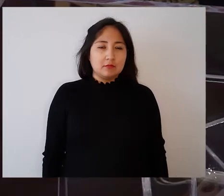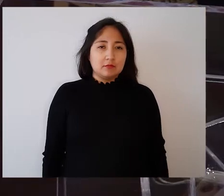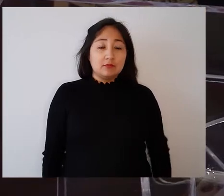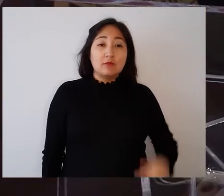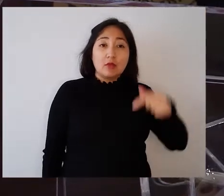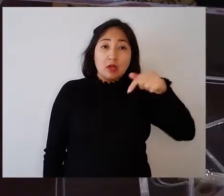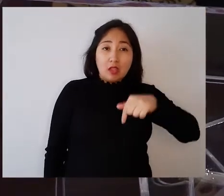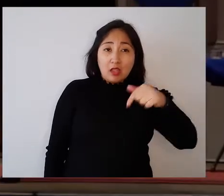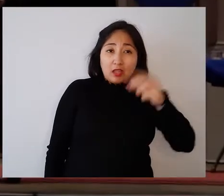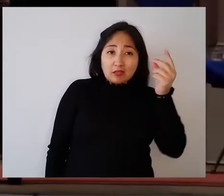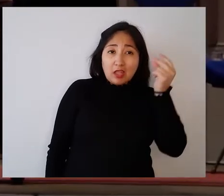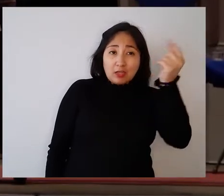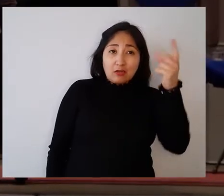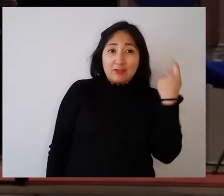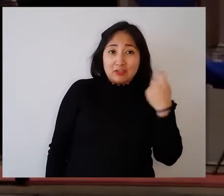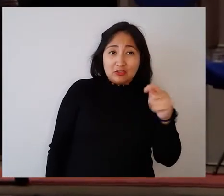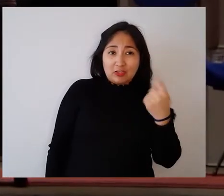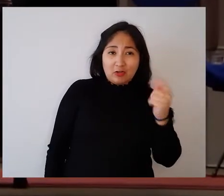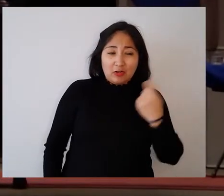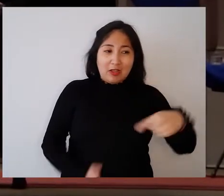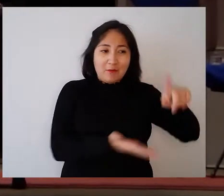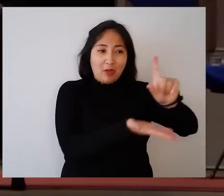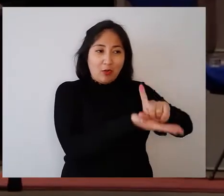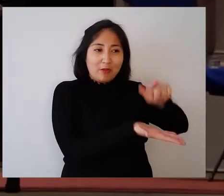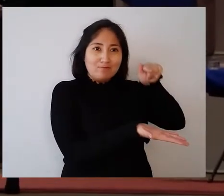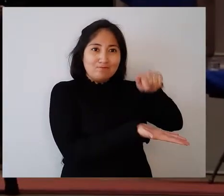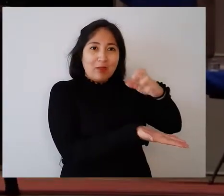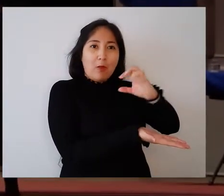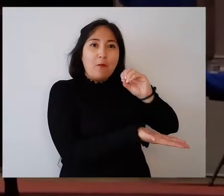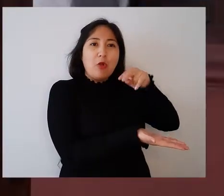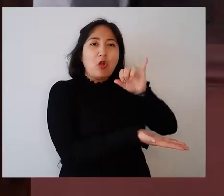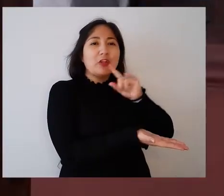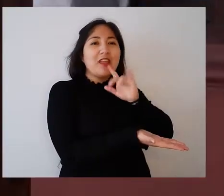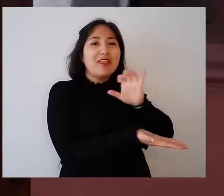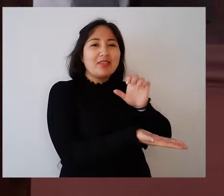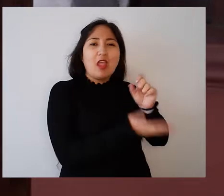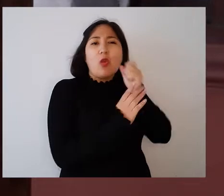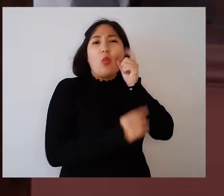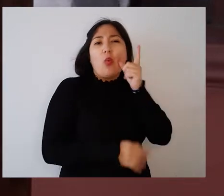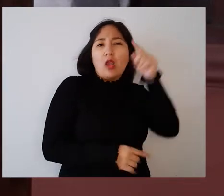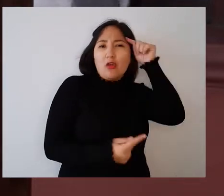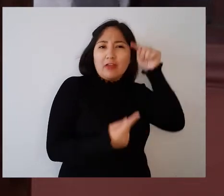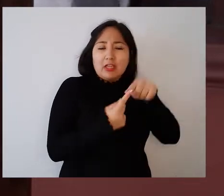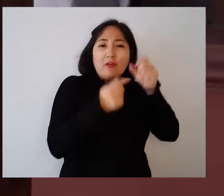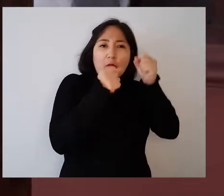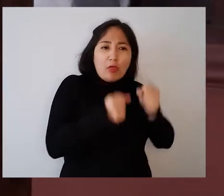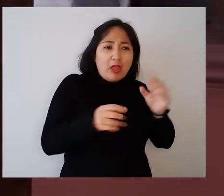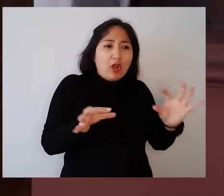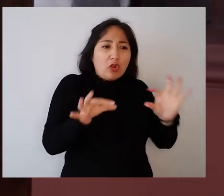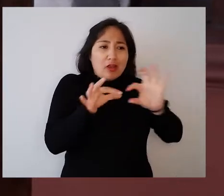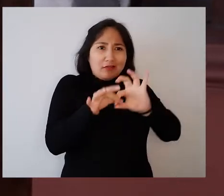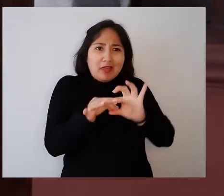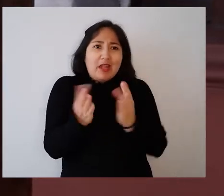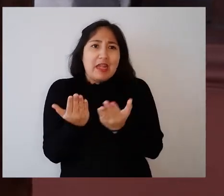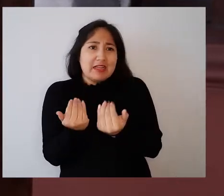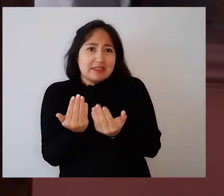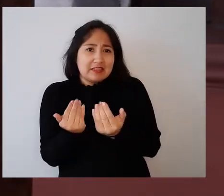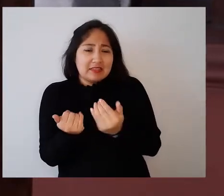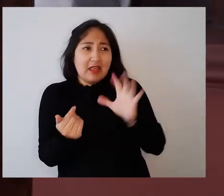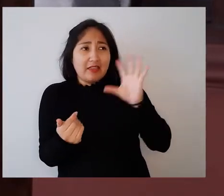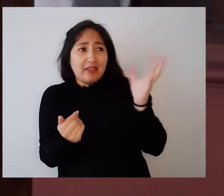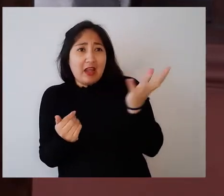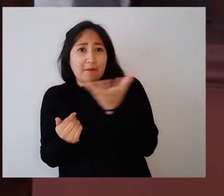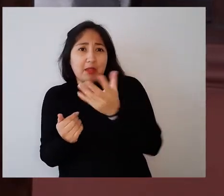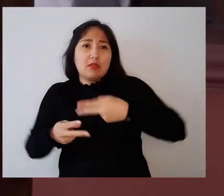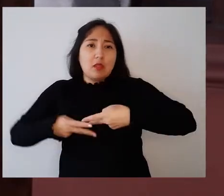El Polo de Innovación Tecnológica para el Sector Poniente lo que tiene como objetivo es poder conectar las necesidades